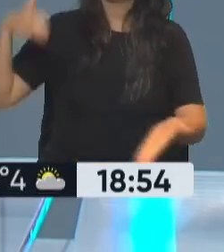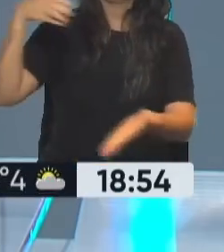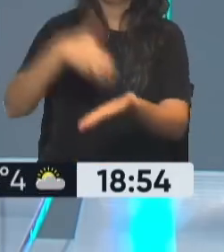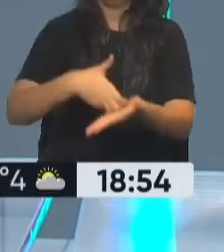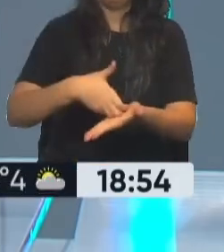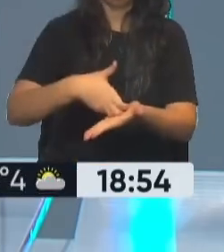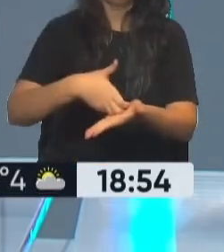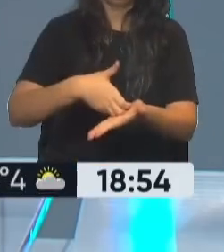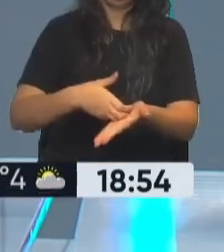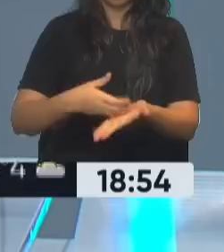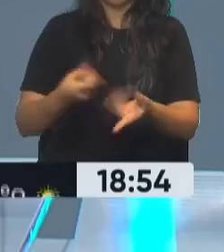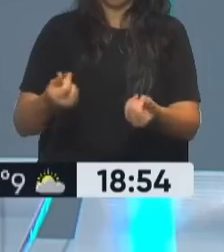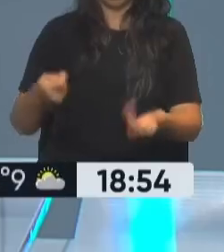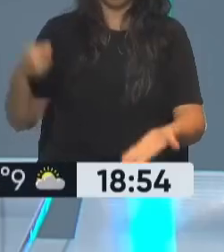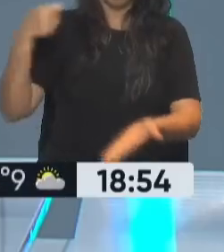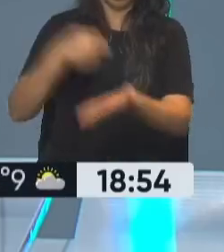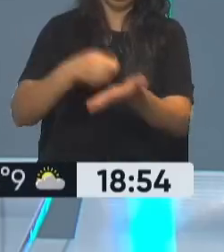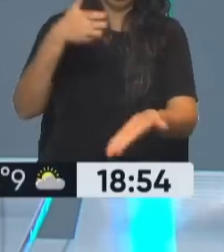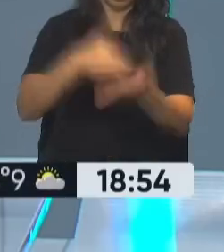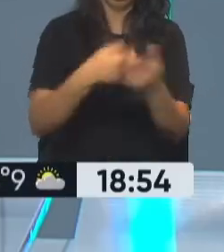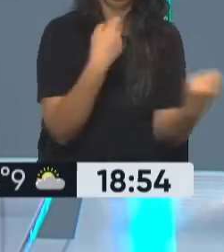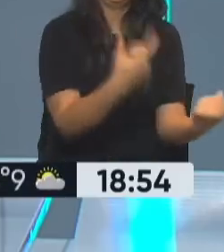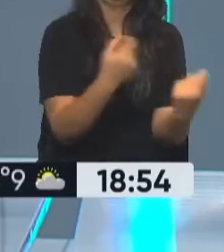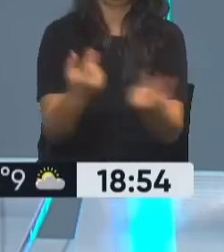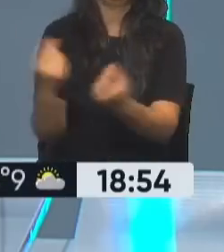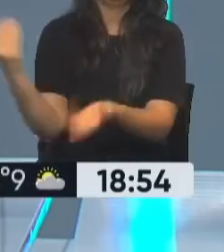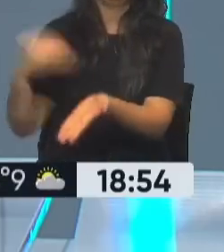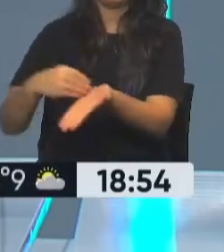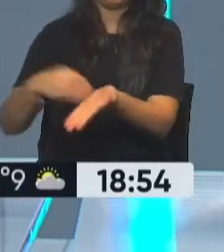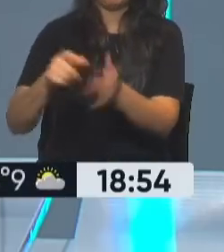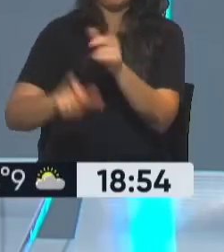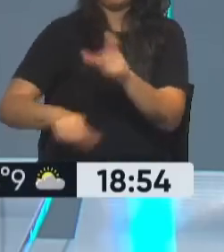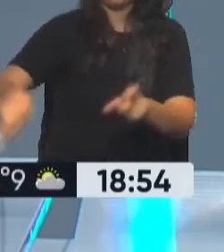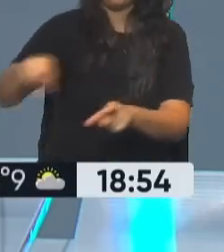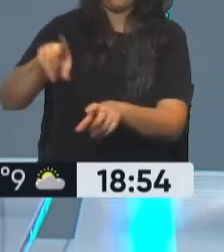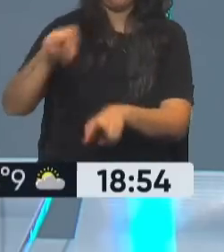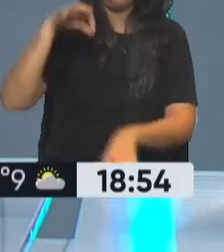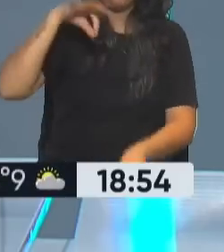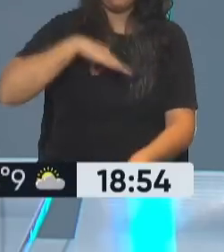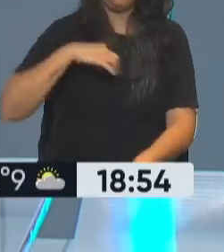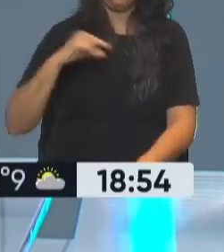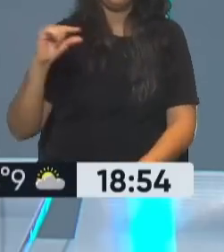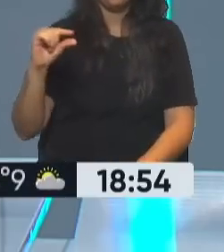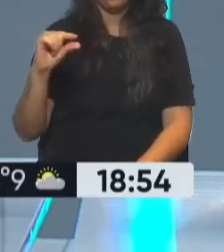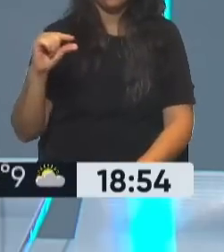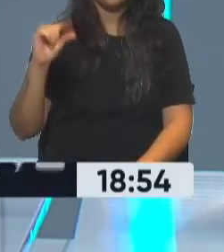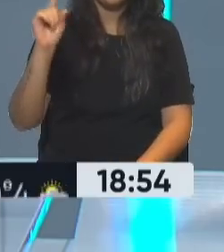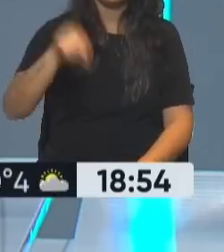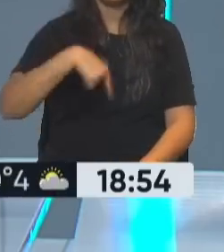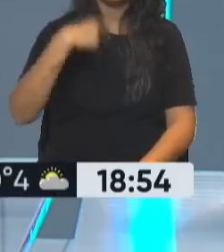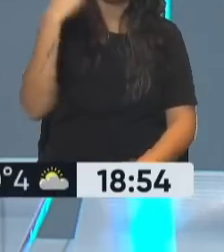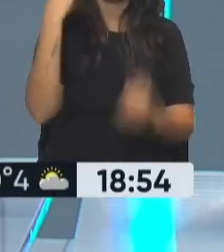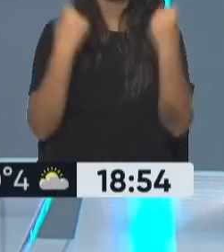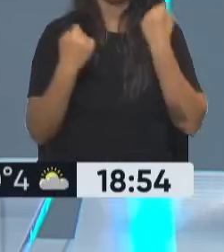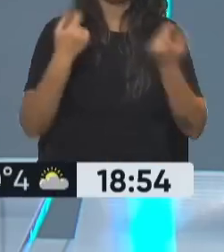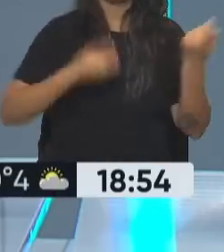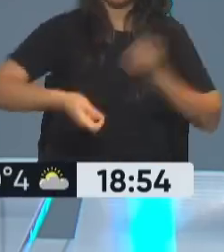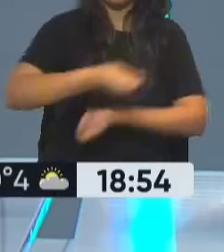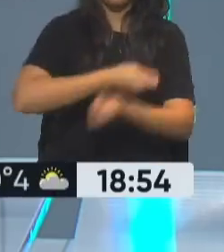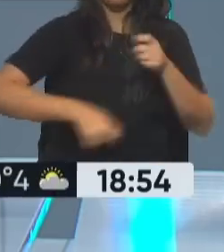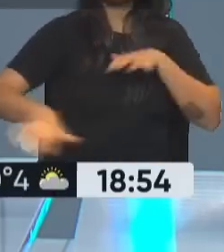legislación implica un cambio importante en el SIPA y también en el sistema de las pensiones no